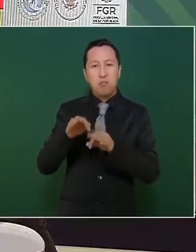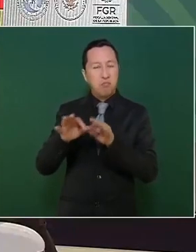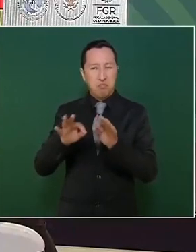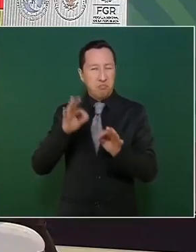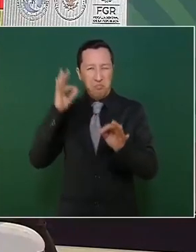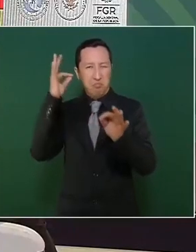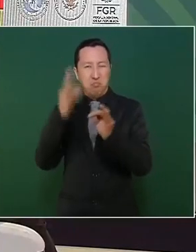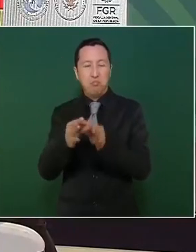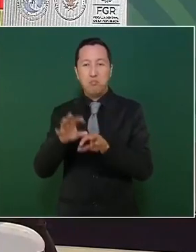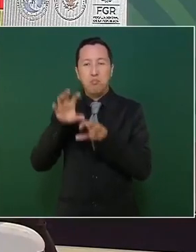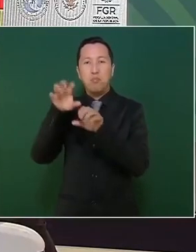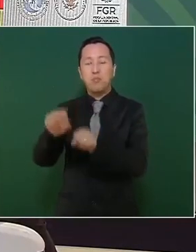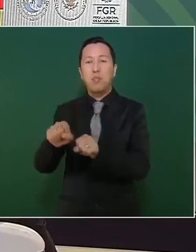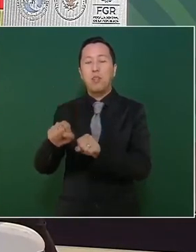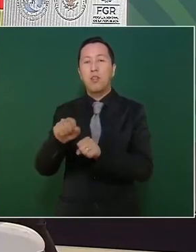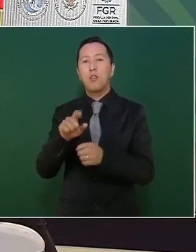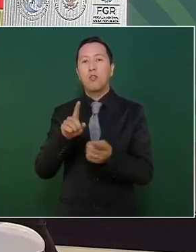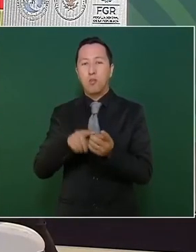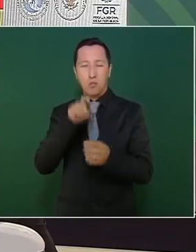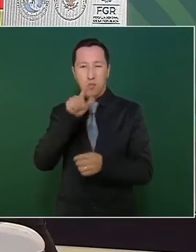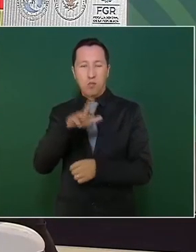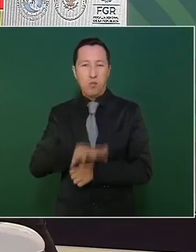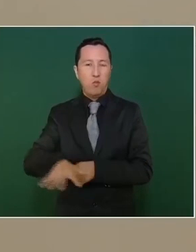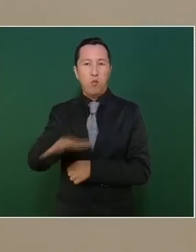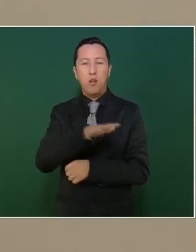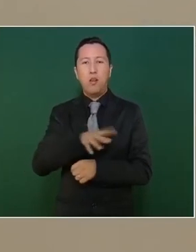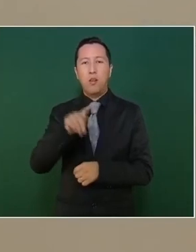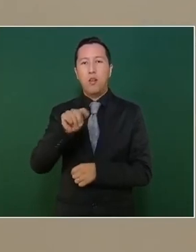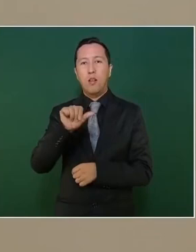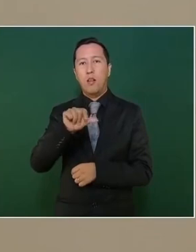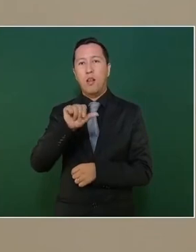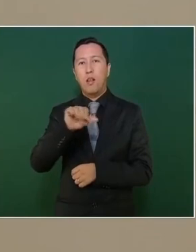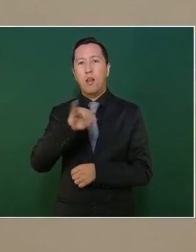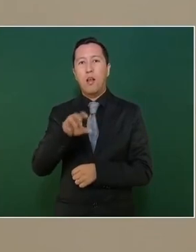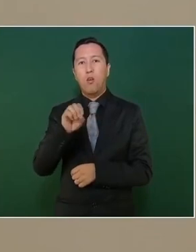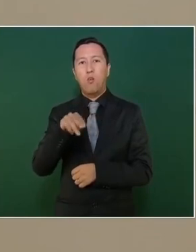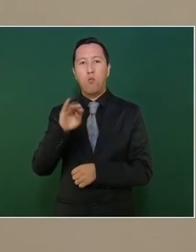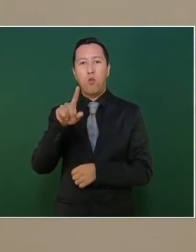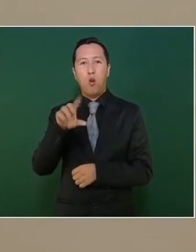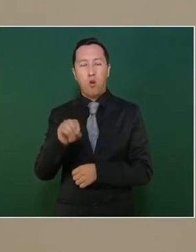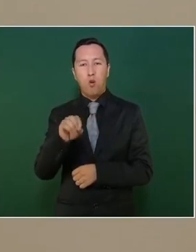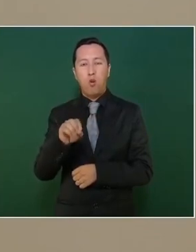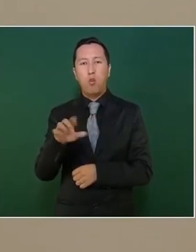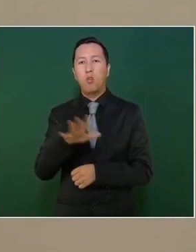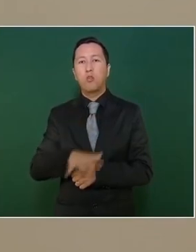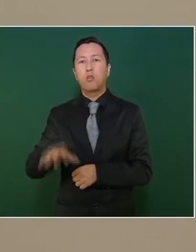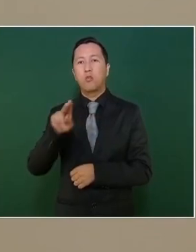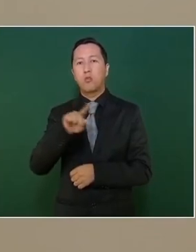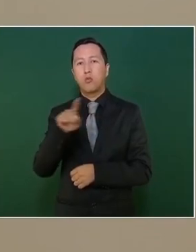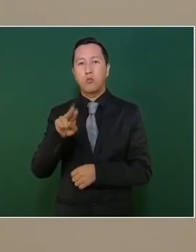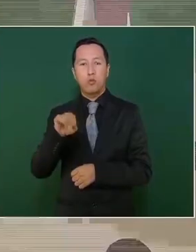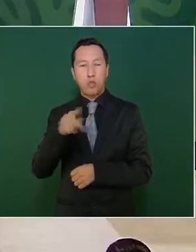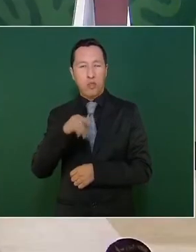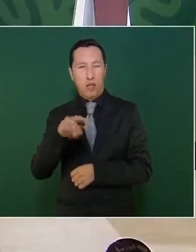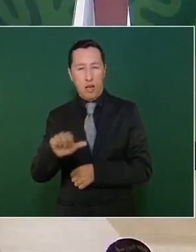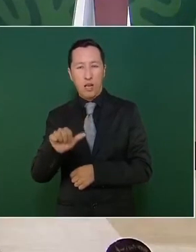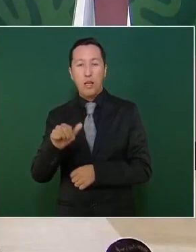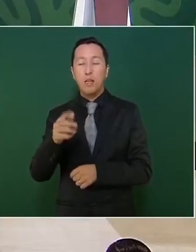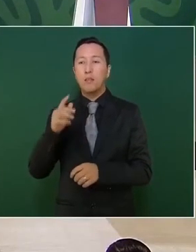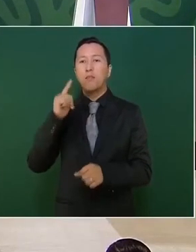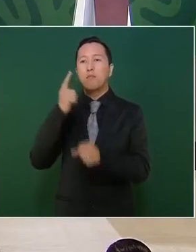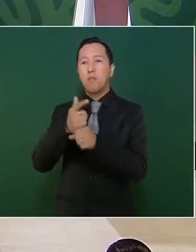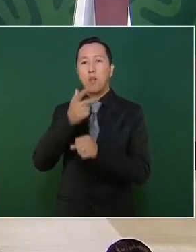cateo en Tlajumulco de Zúñiga a este sujeto, a quien se le aseguraron seis armas cortas, un arma